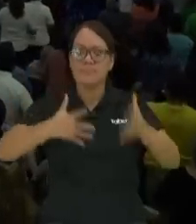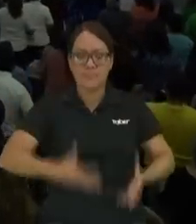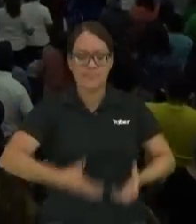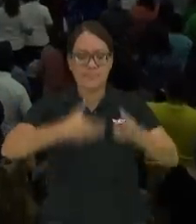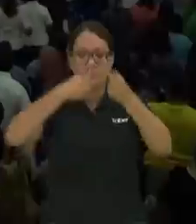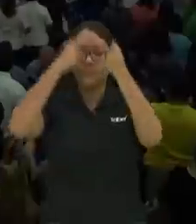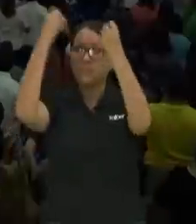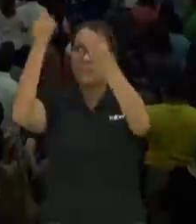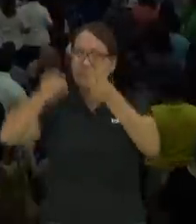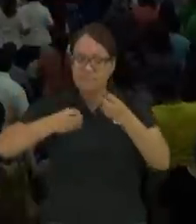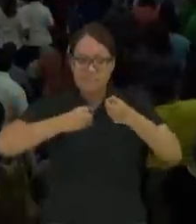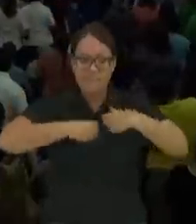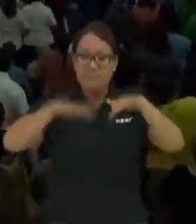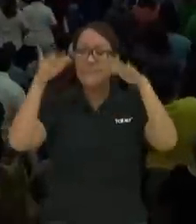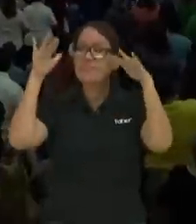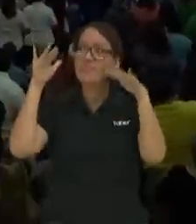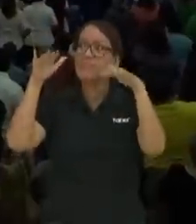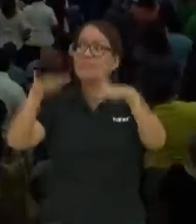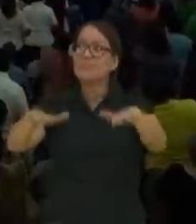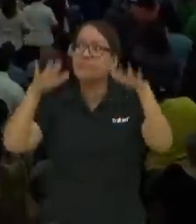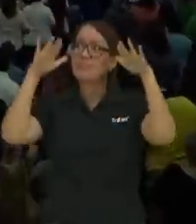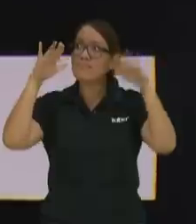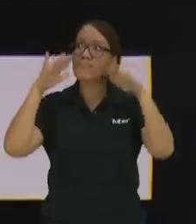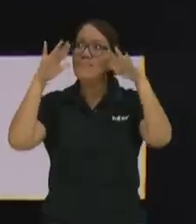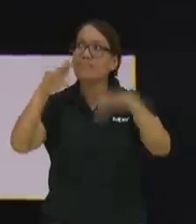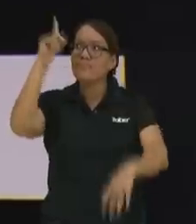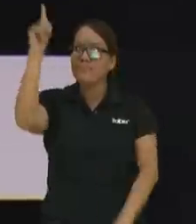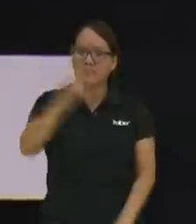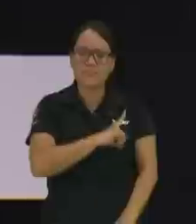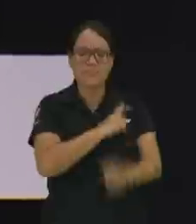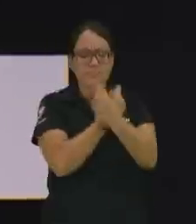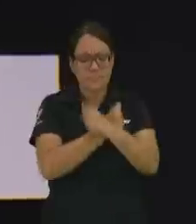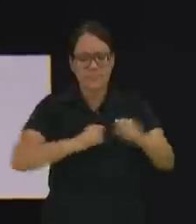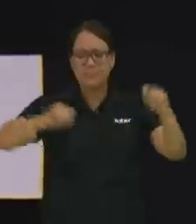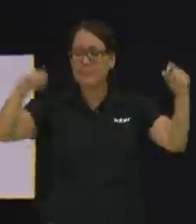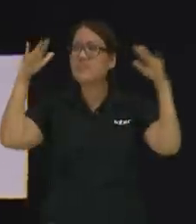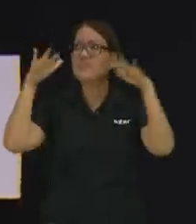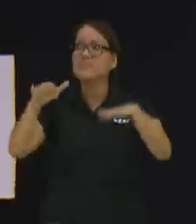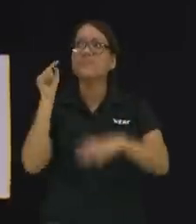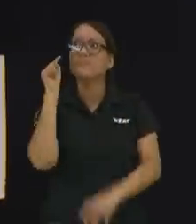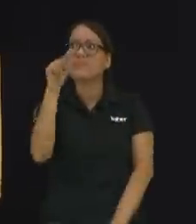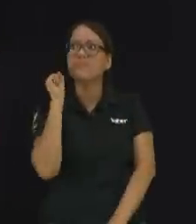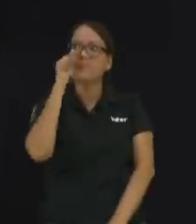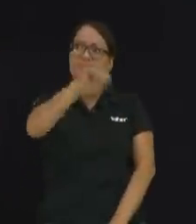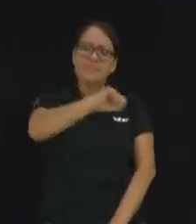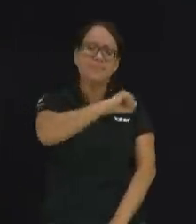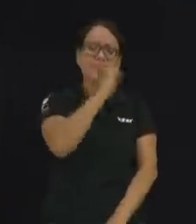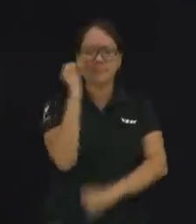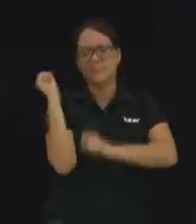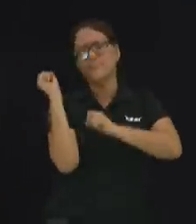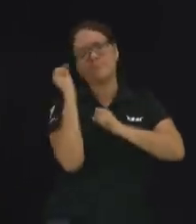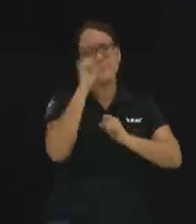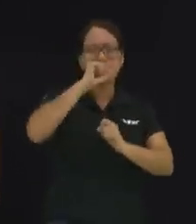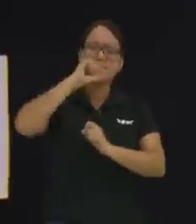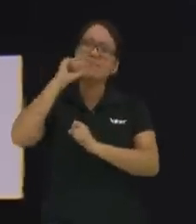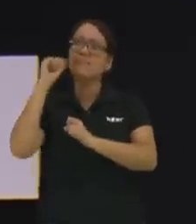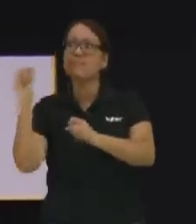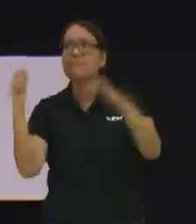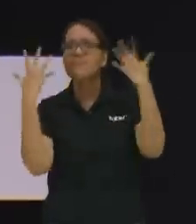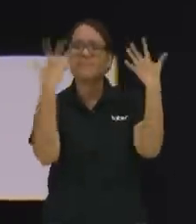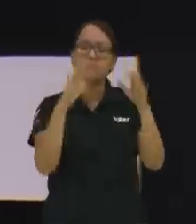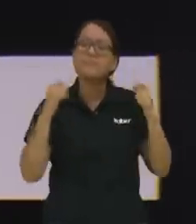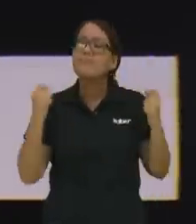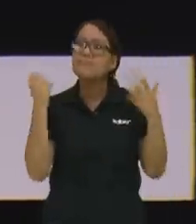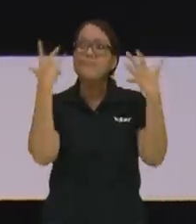salvación agradecido por tu libertad por eso canto por eso danzo